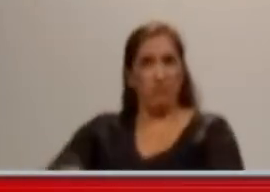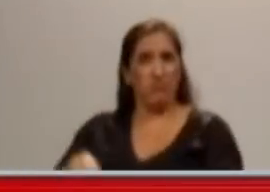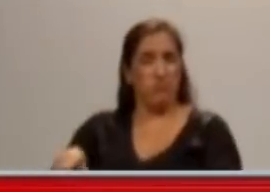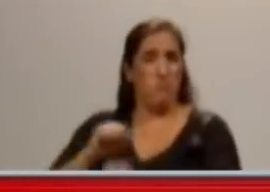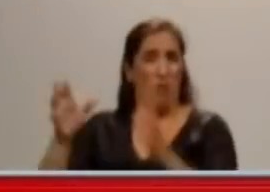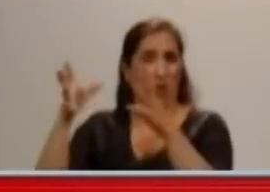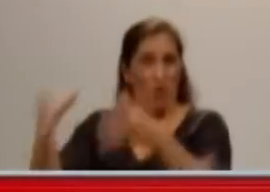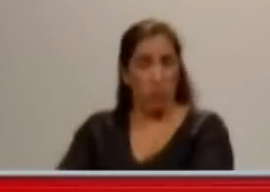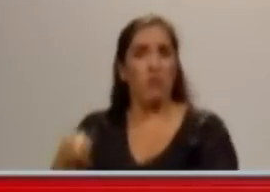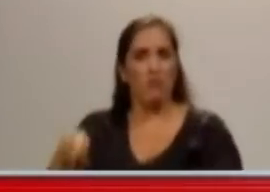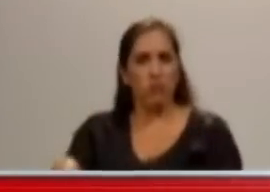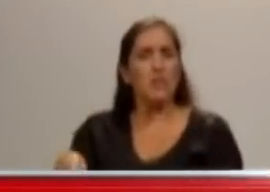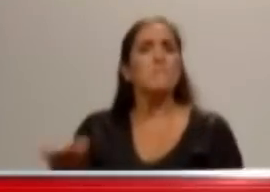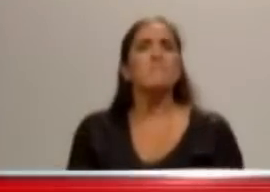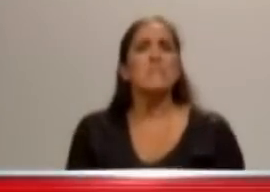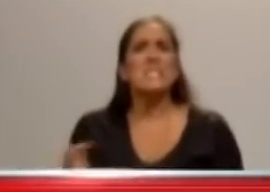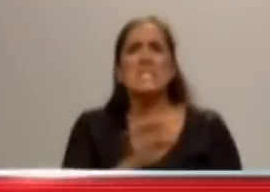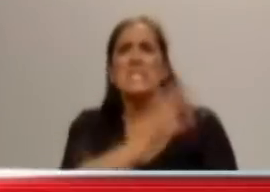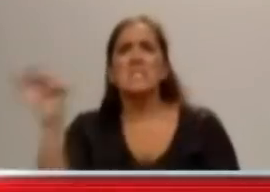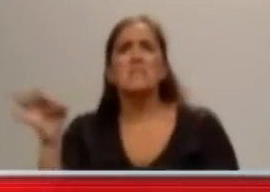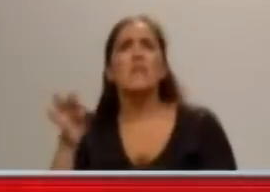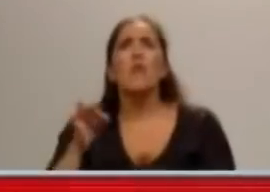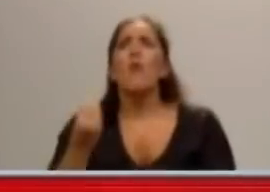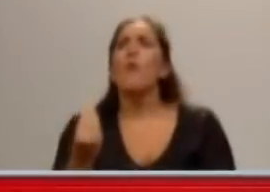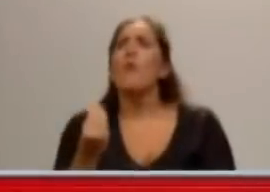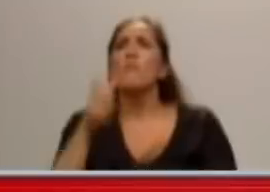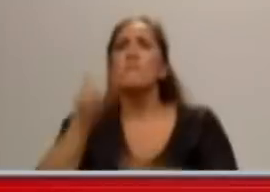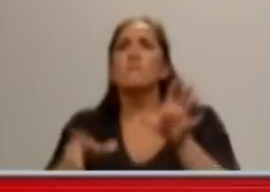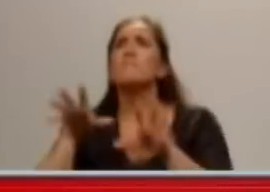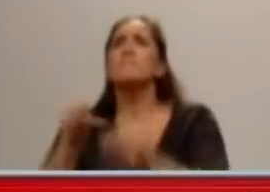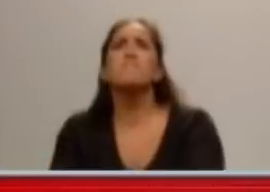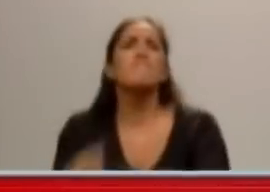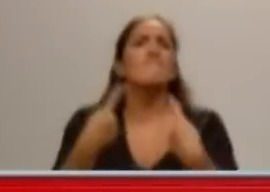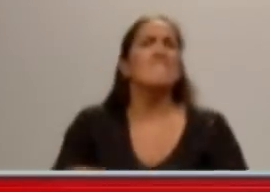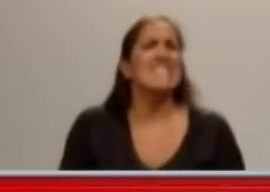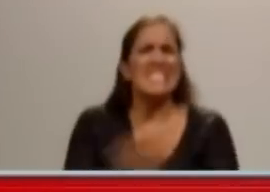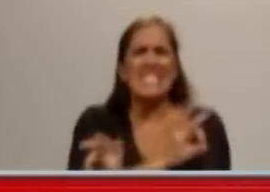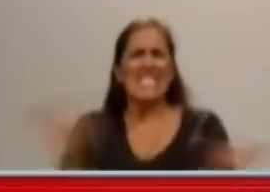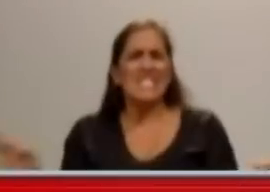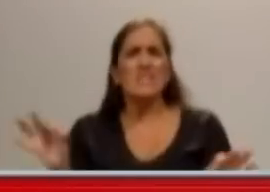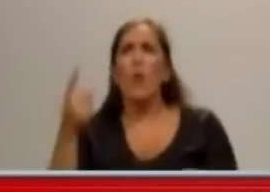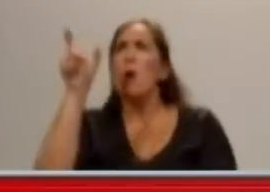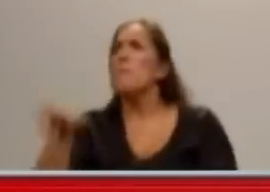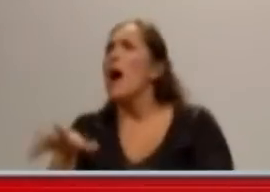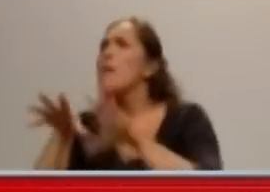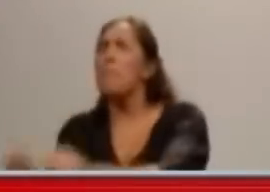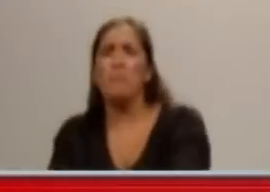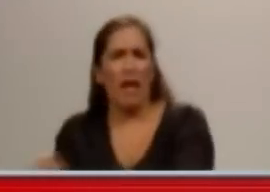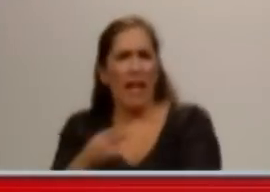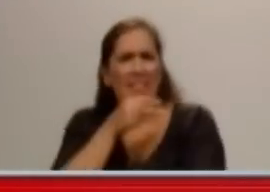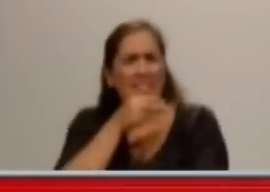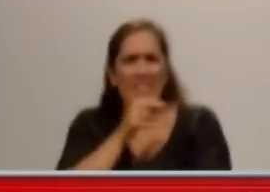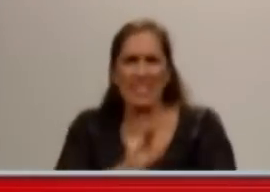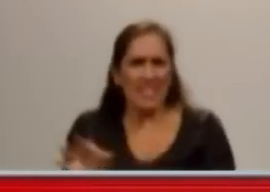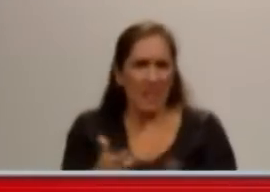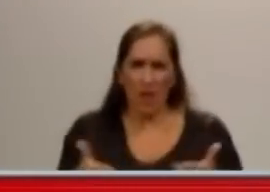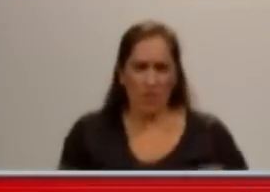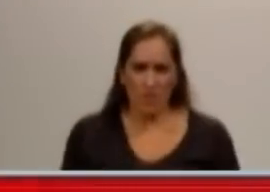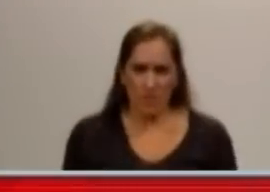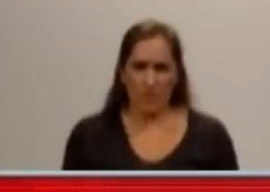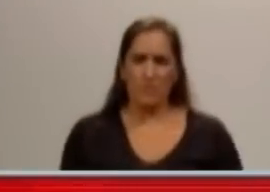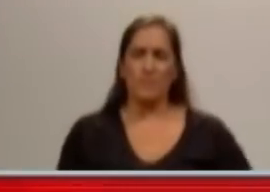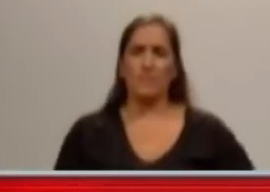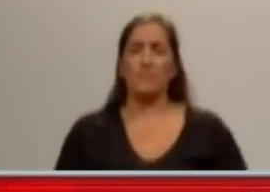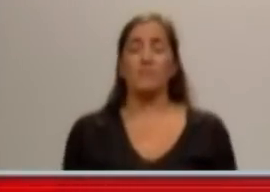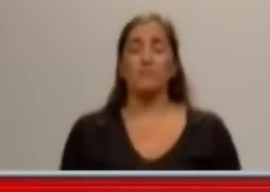Khalil, ¿no es cierto? Claro, que Elía estaba en el campo, era el día del cumpleaños, estaba feliz. Correcto. Exacto. Que era un gran regalo. Y viste que Khalil le dice, el